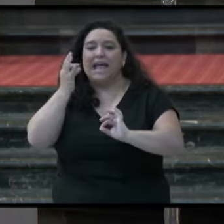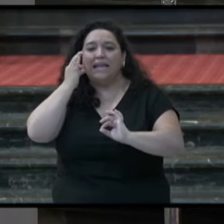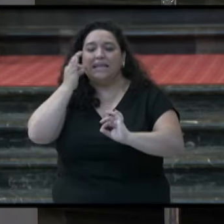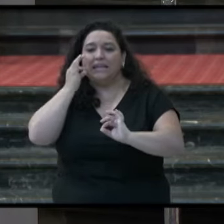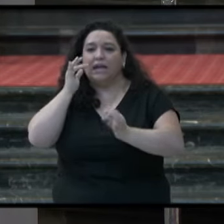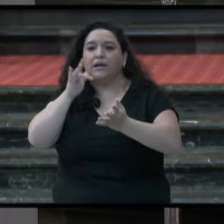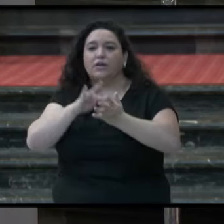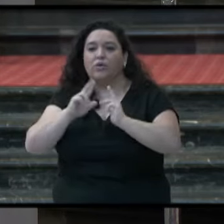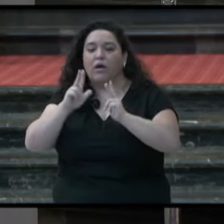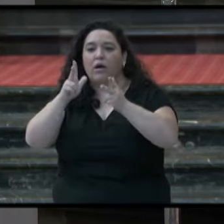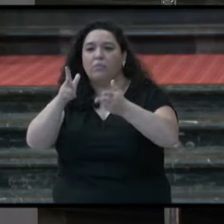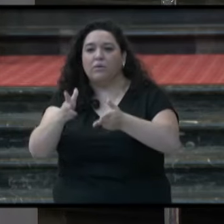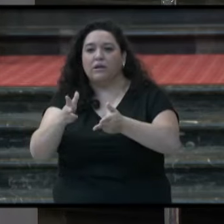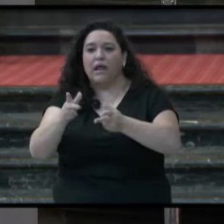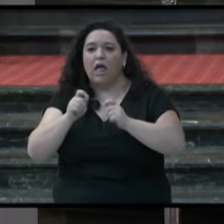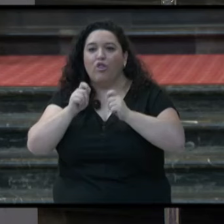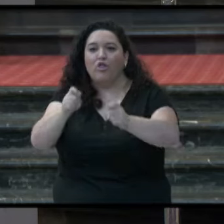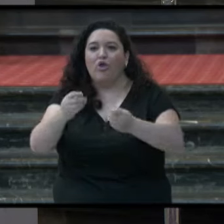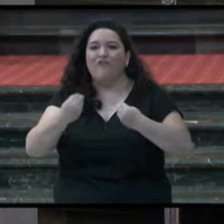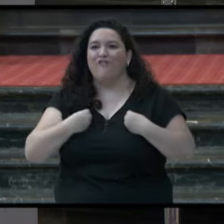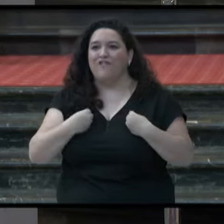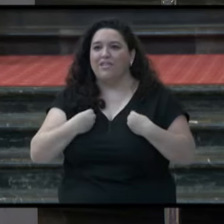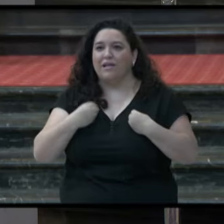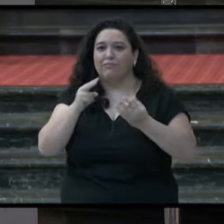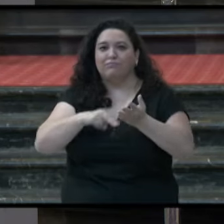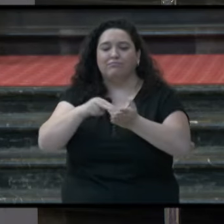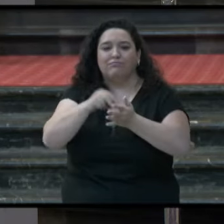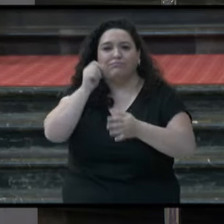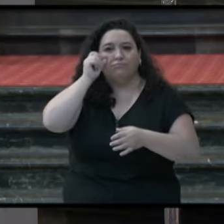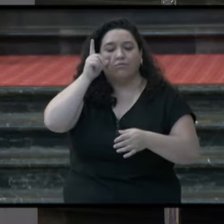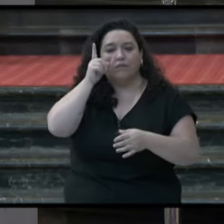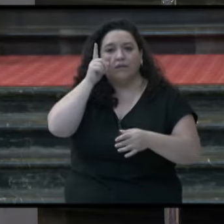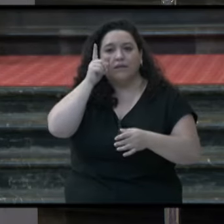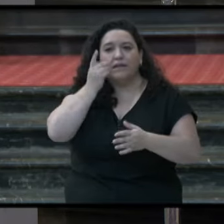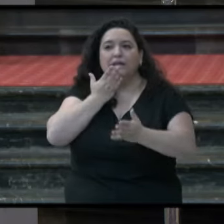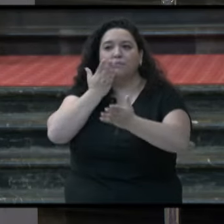niña y pidió que la dieran de comer.